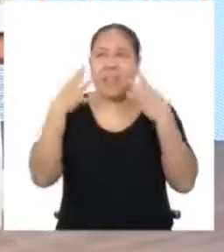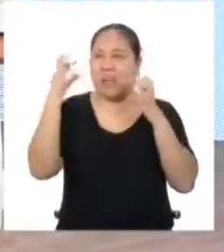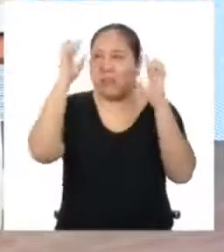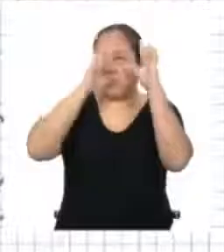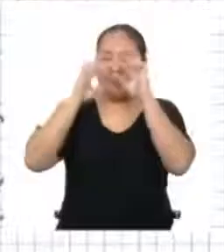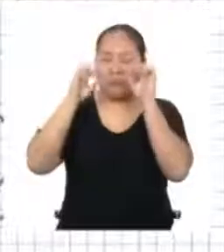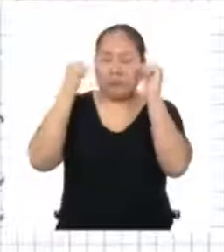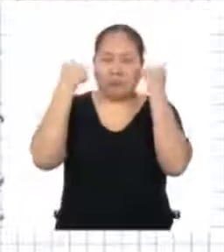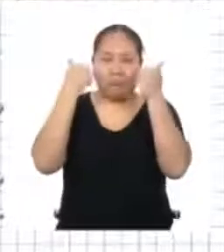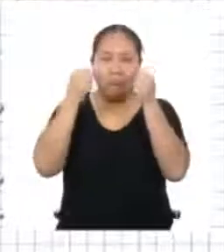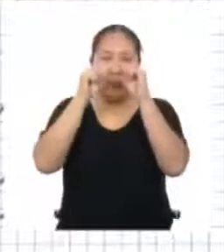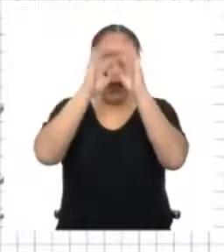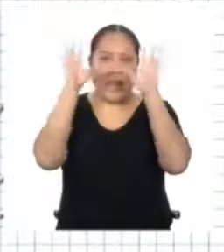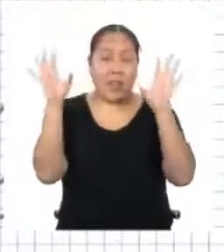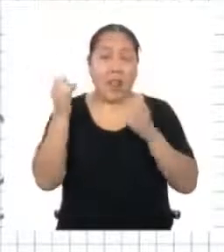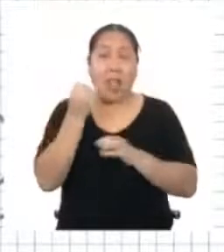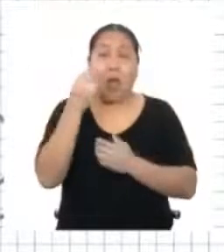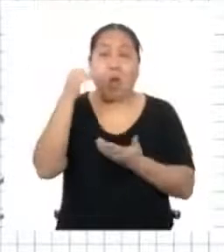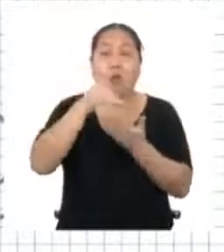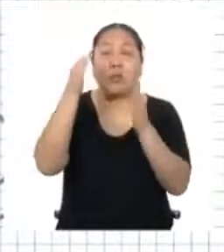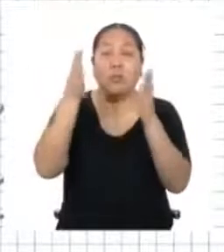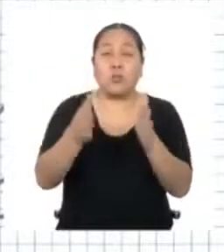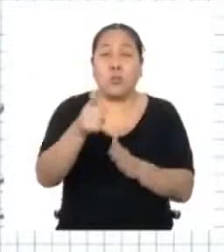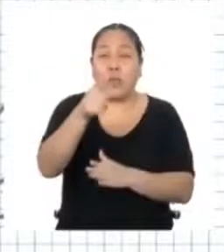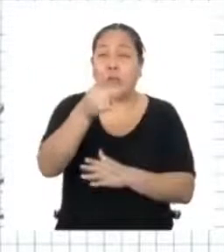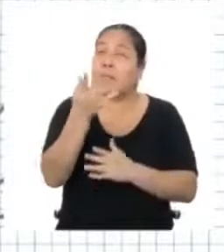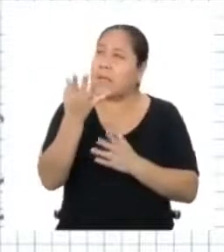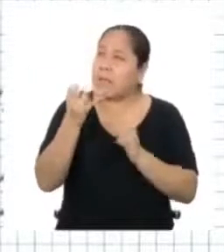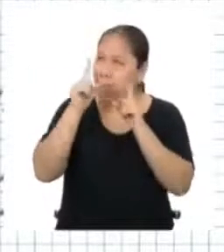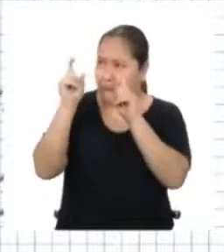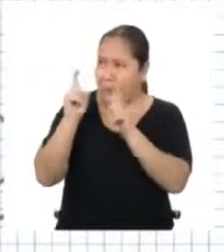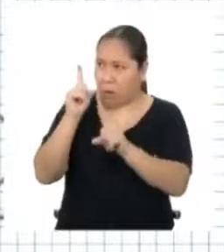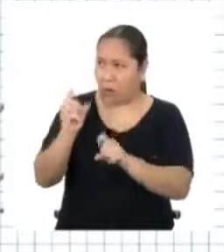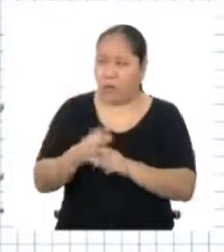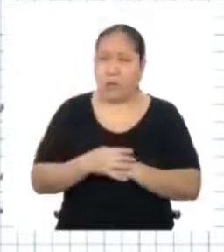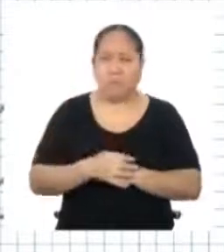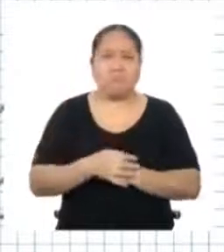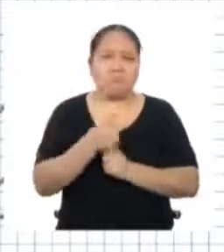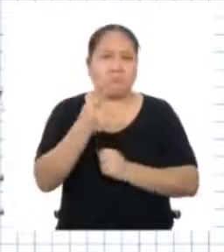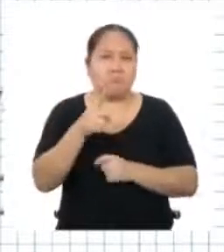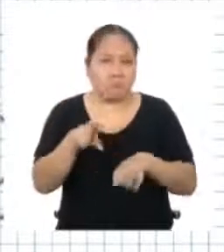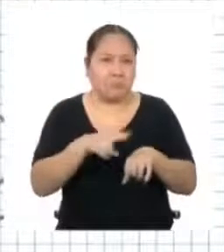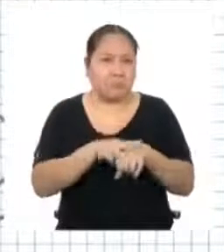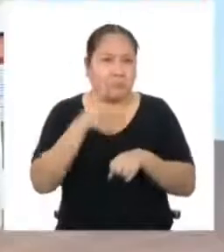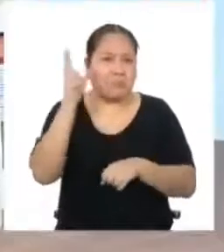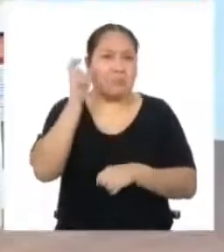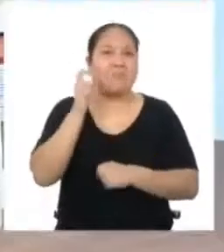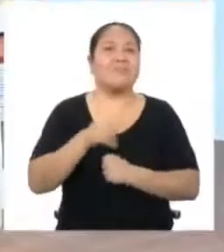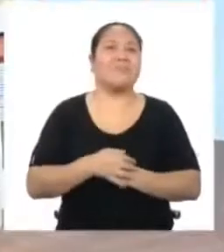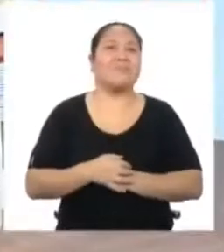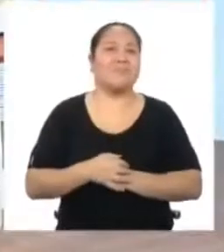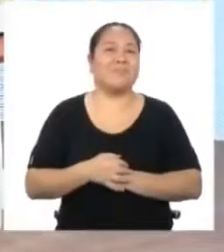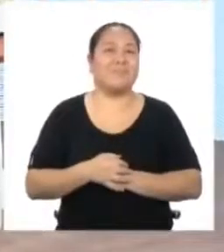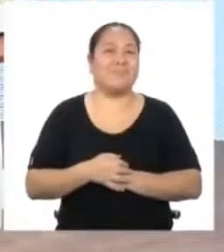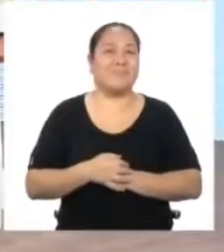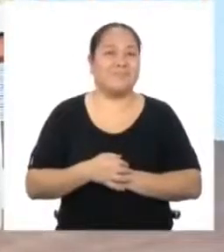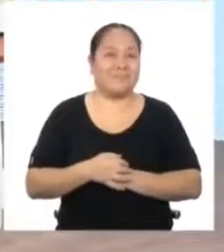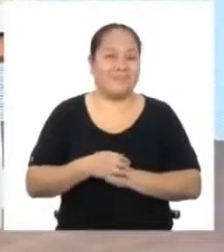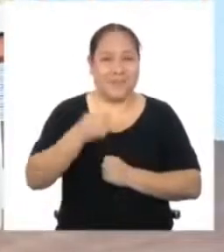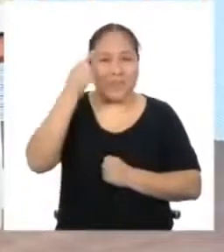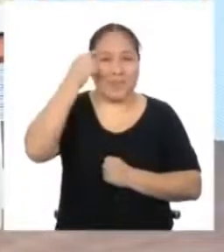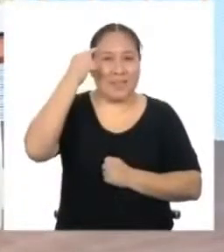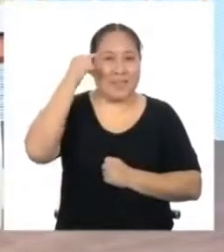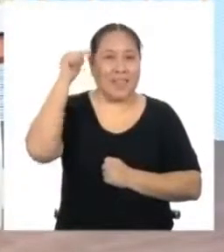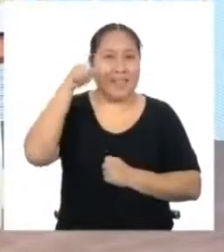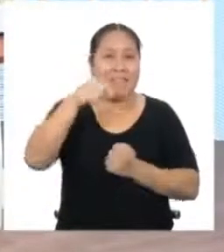resueltas Pero algunos estudiantes tienen preguntas para compartir con nosotros Me encantaría escucharlas Creo que es la